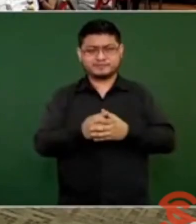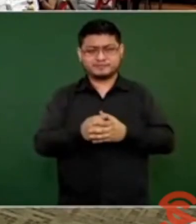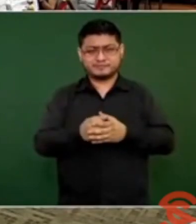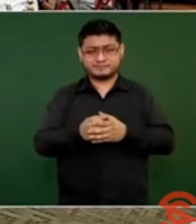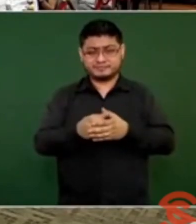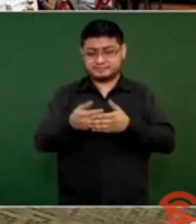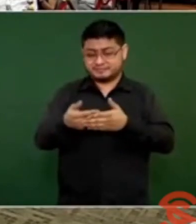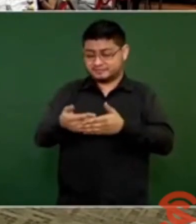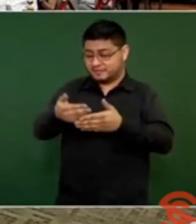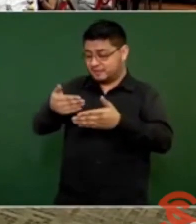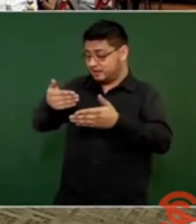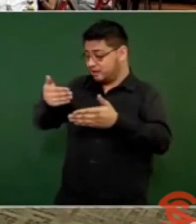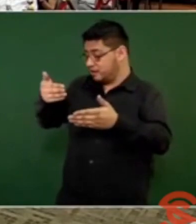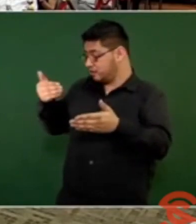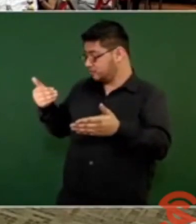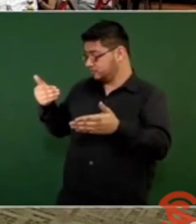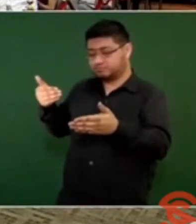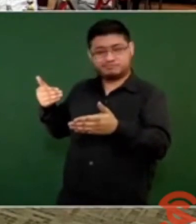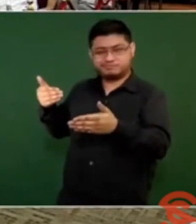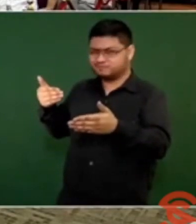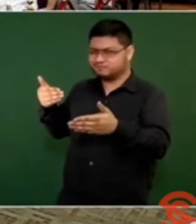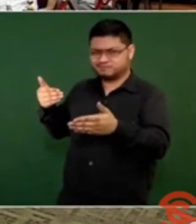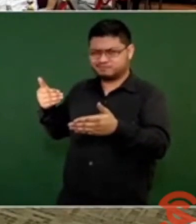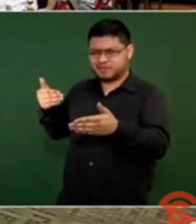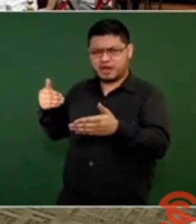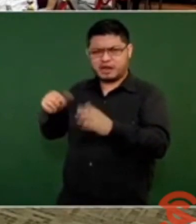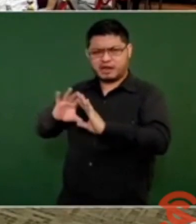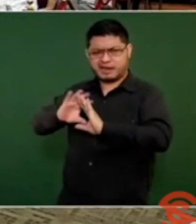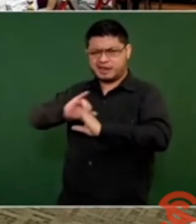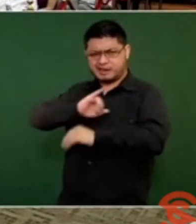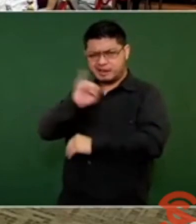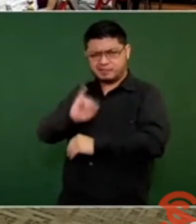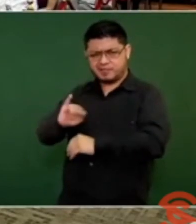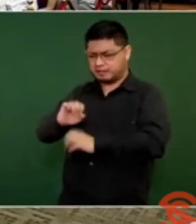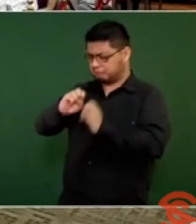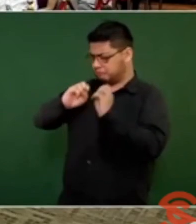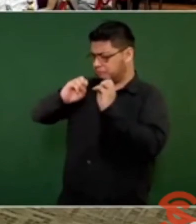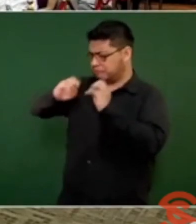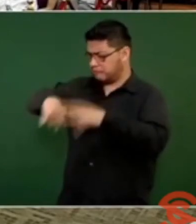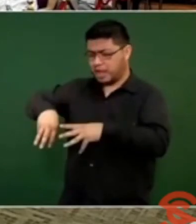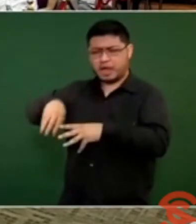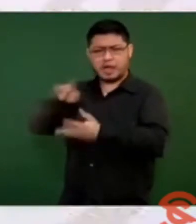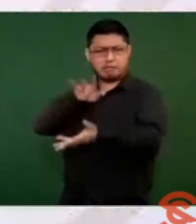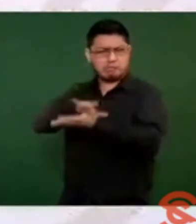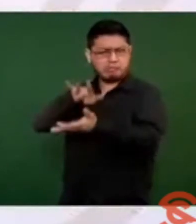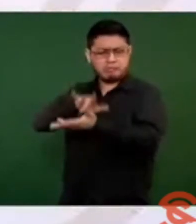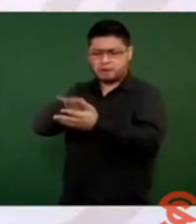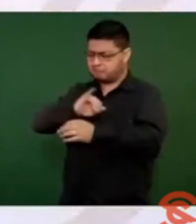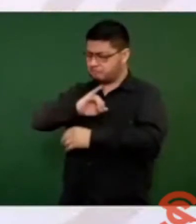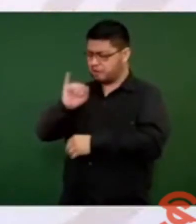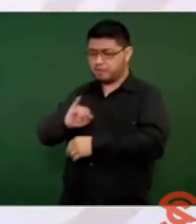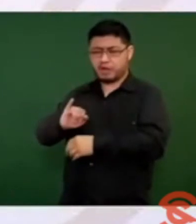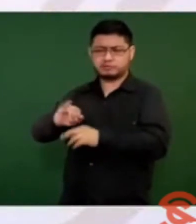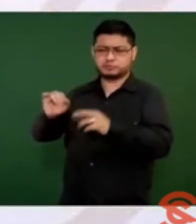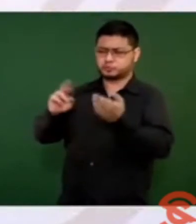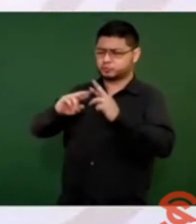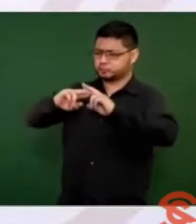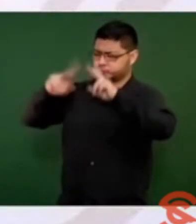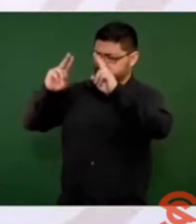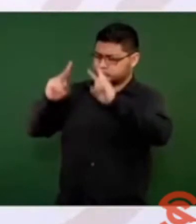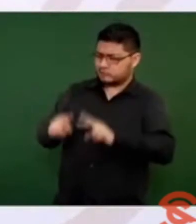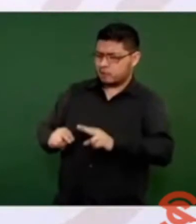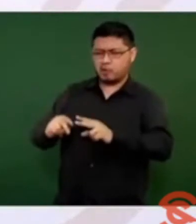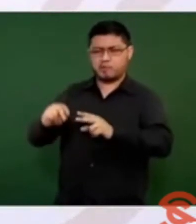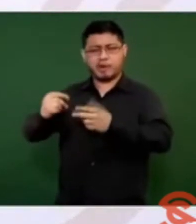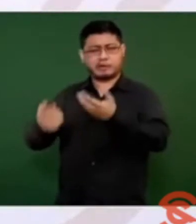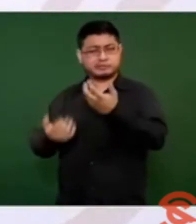Hemos dejado de apoyar a damnificados por inundaciones, derrumbes, incendios o cualquier otro fenómeno